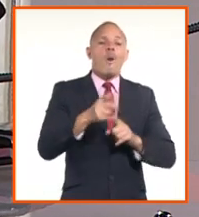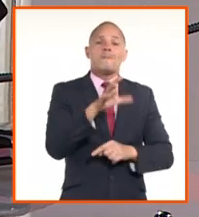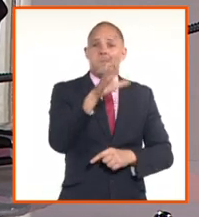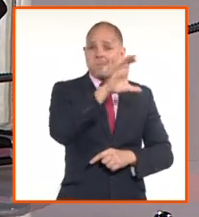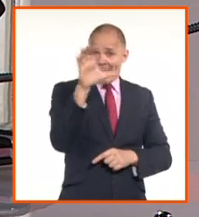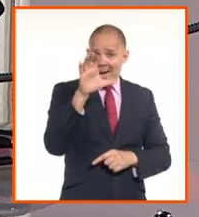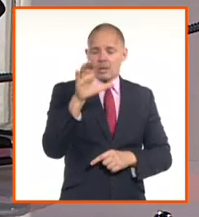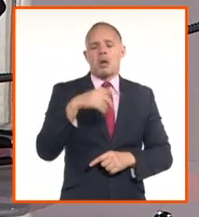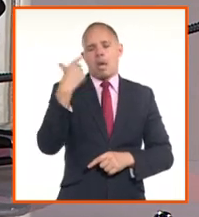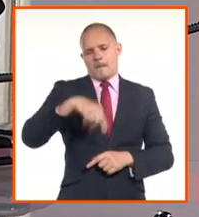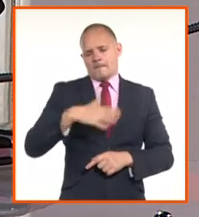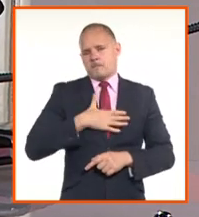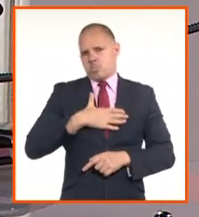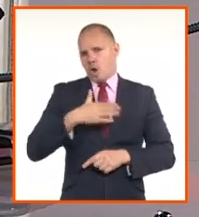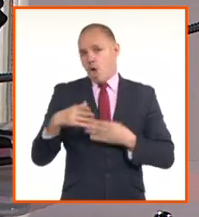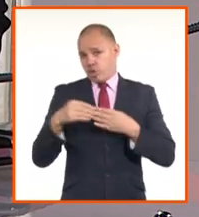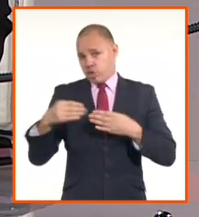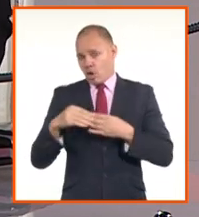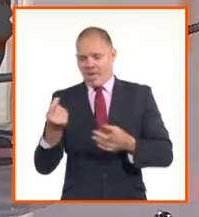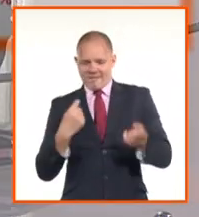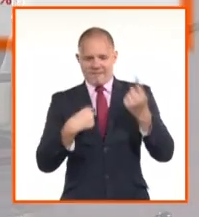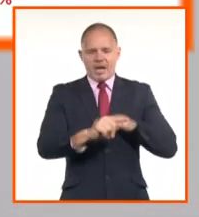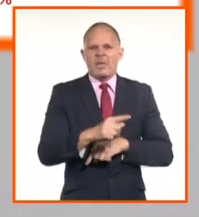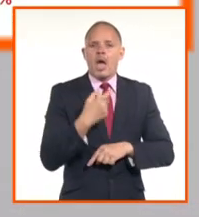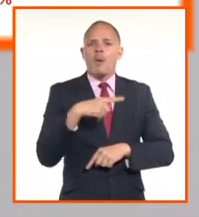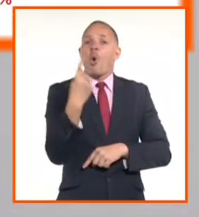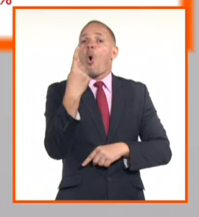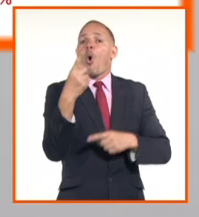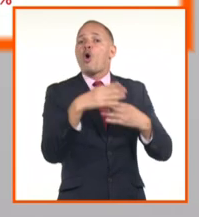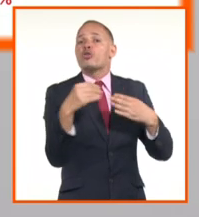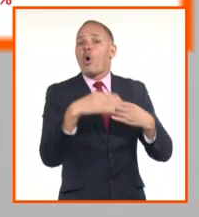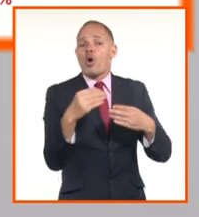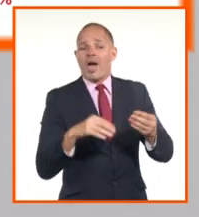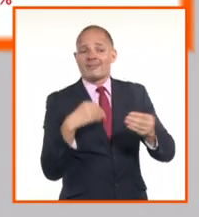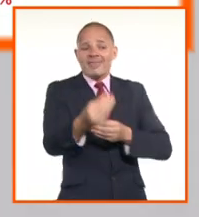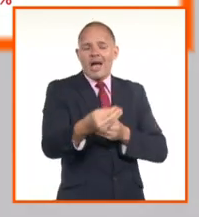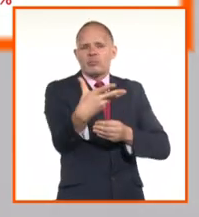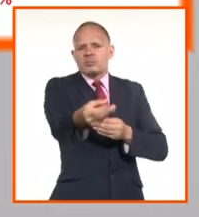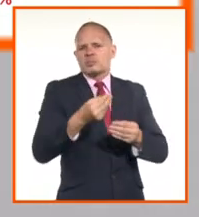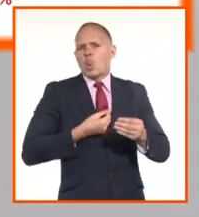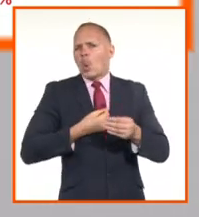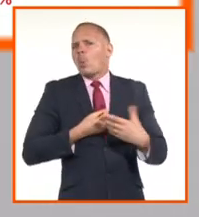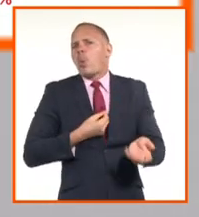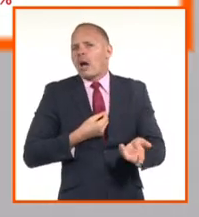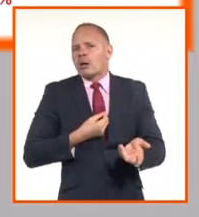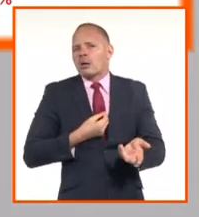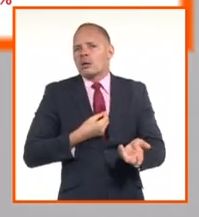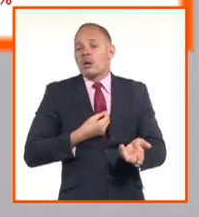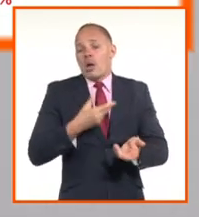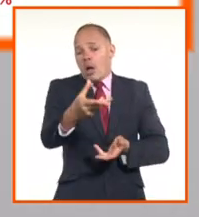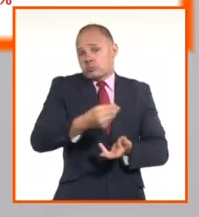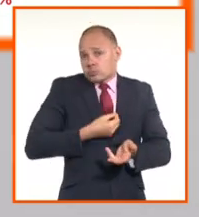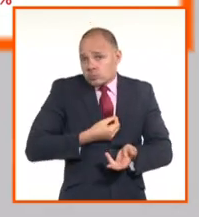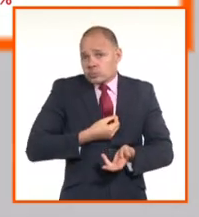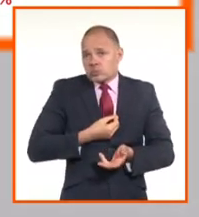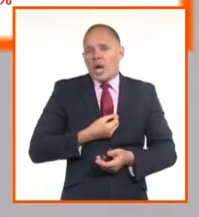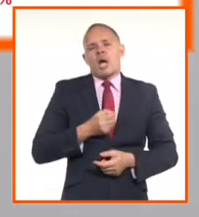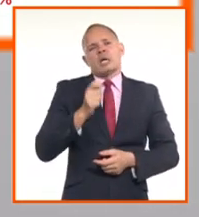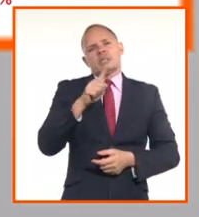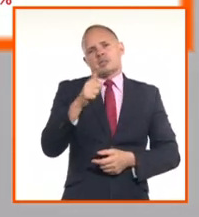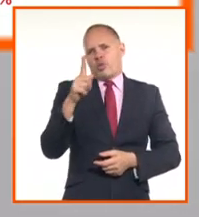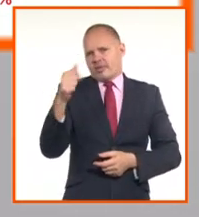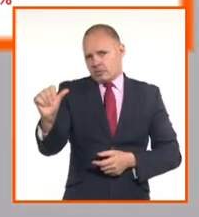referencia, tasa de referencia que da el banco central y que usted va a recibir una cantidad de dinero de acuerdo a los mares comerciales de cada banco.